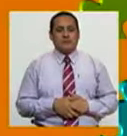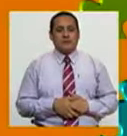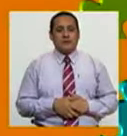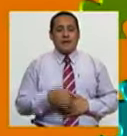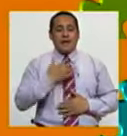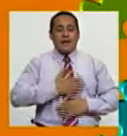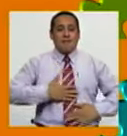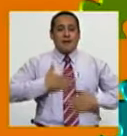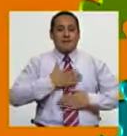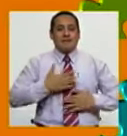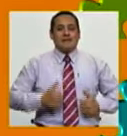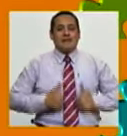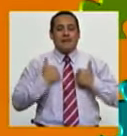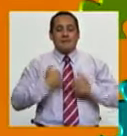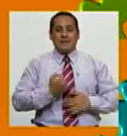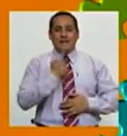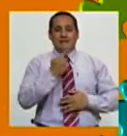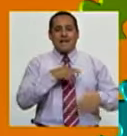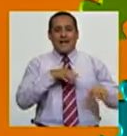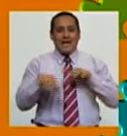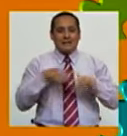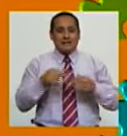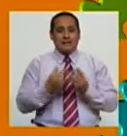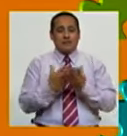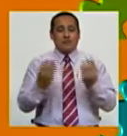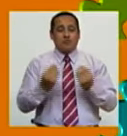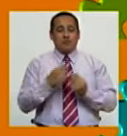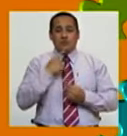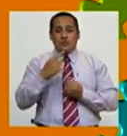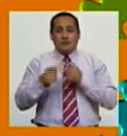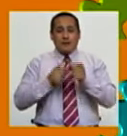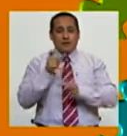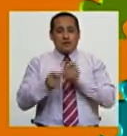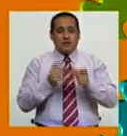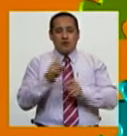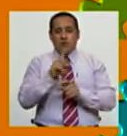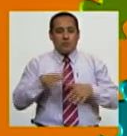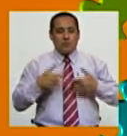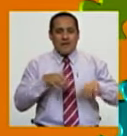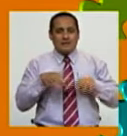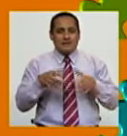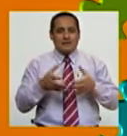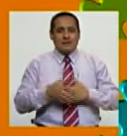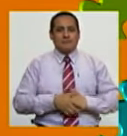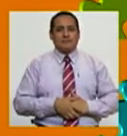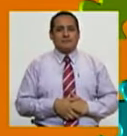El placer de la vida se encuentra en hacer lo que los demás dicen que no podrás lograr.